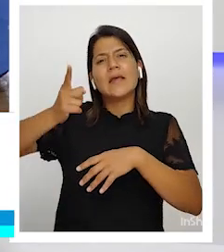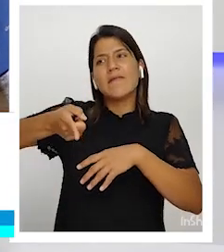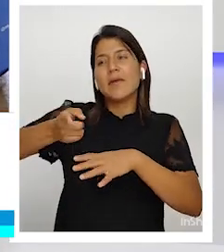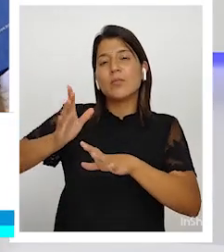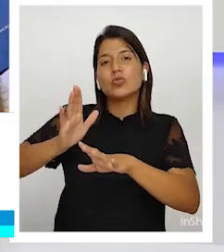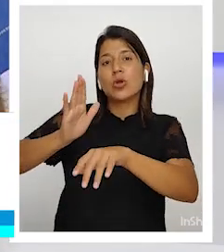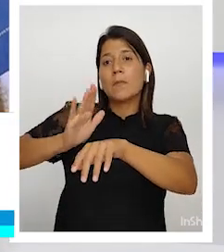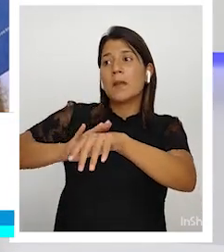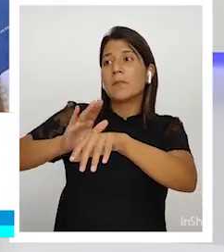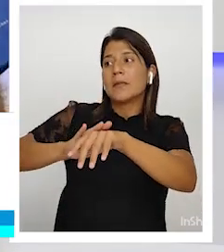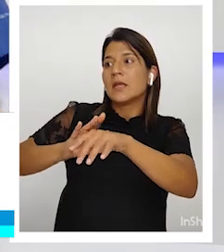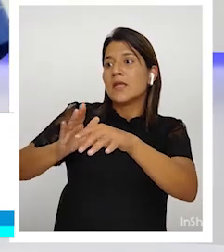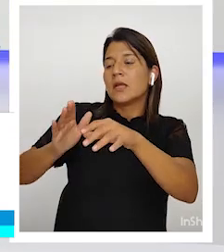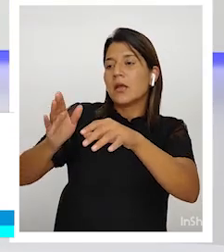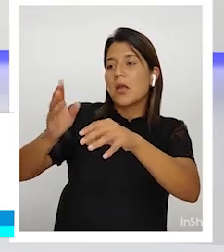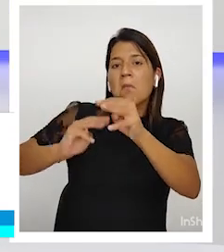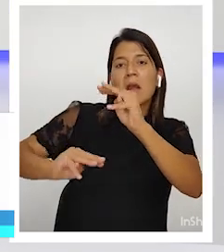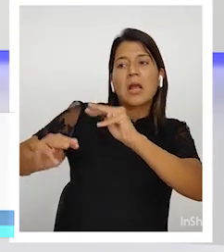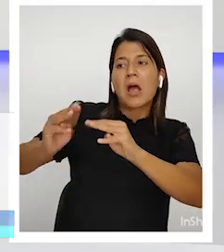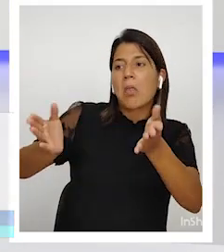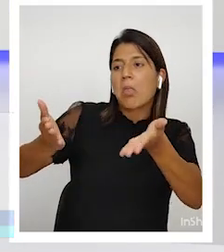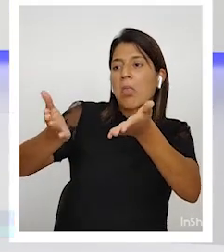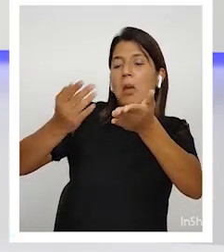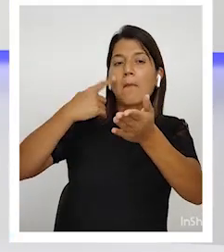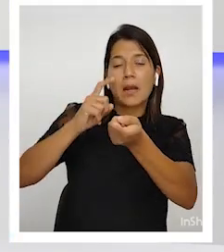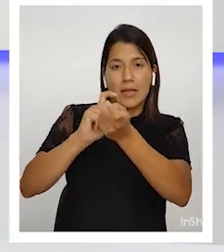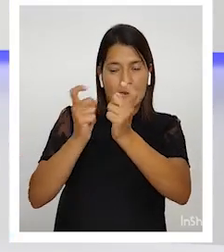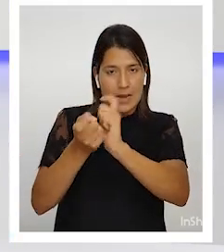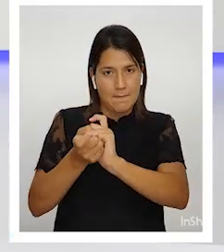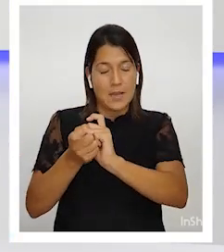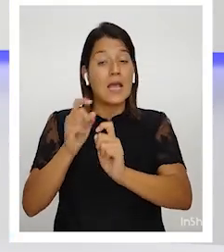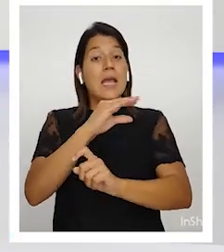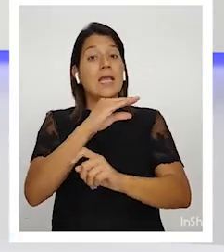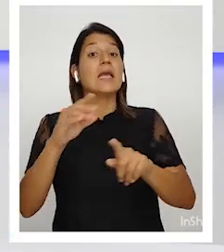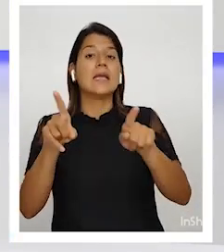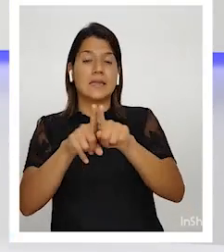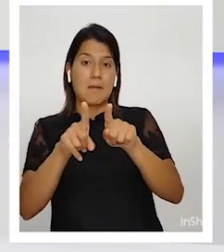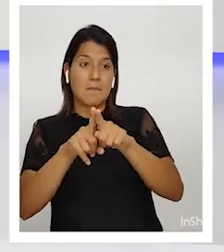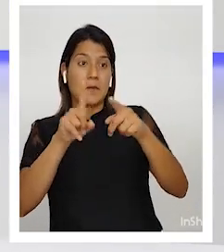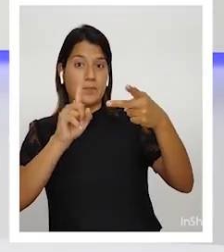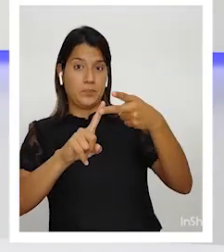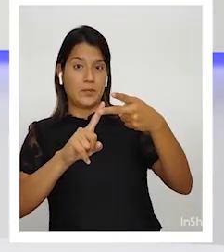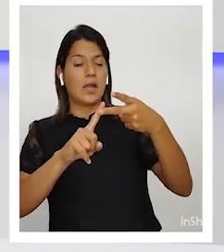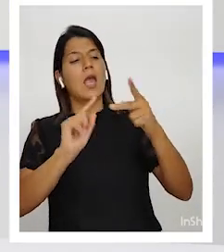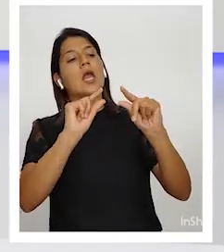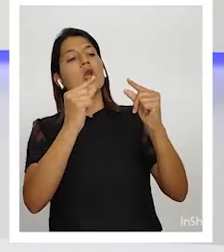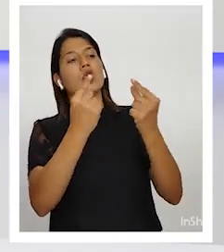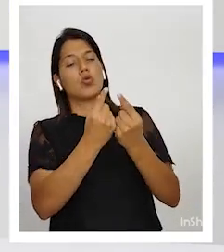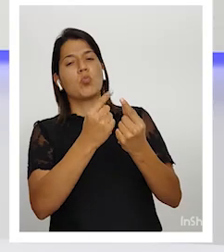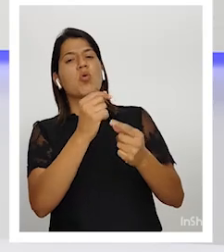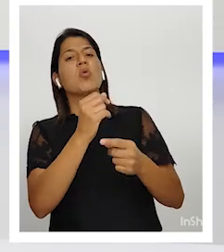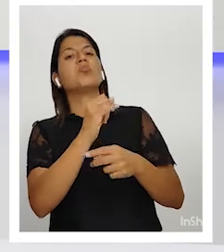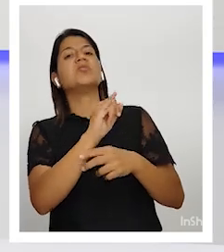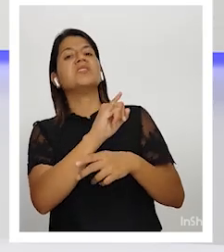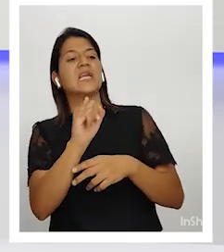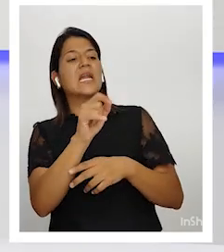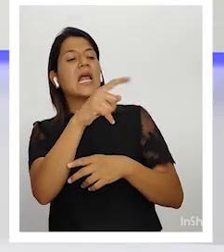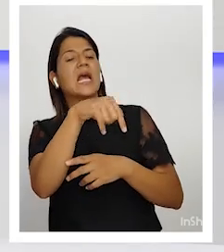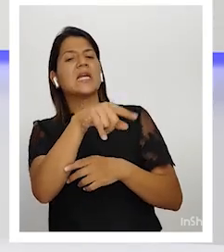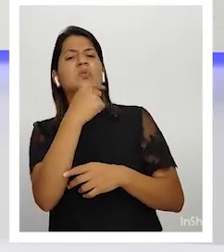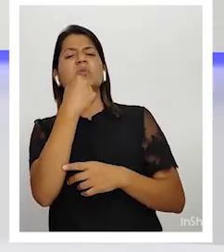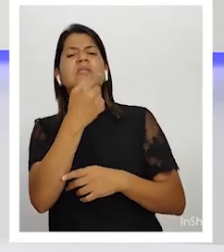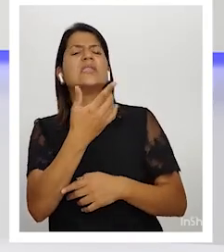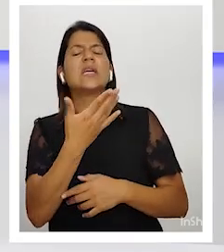actúe para que esto cambie. Por el otro lado están las interpretaciones de la izquierda tradicional que decían